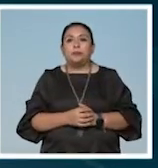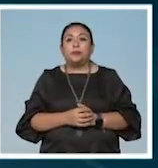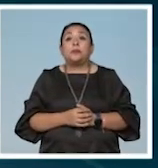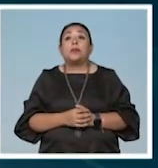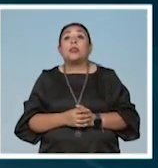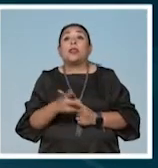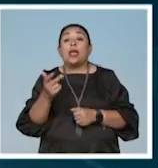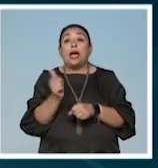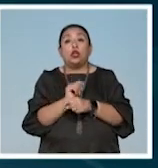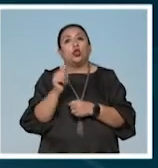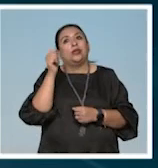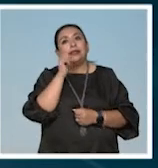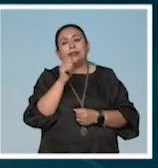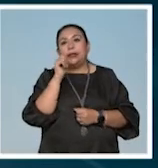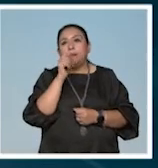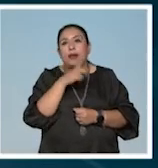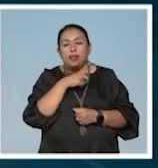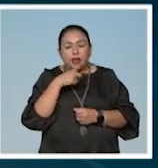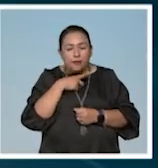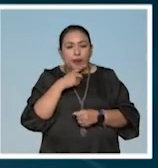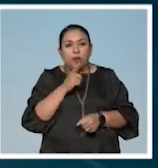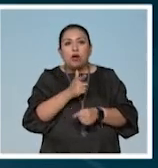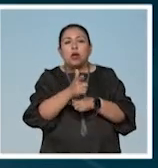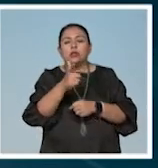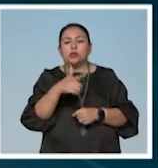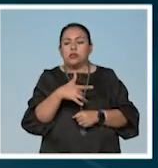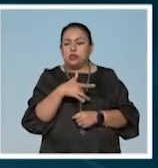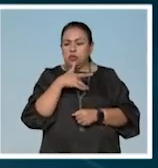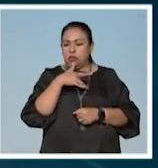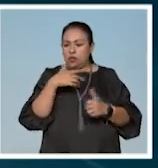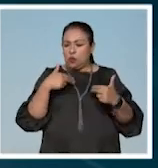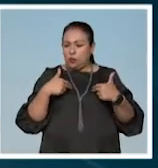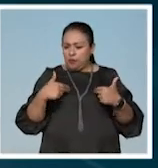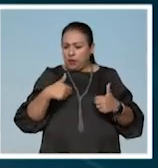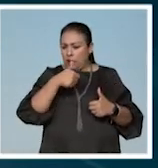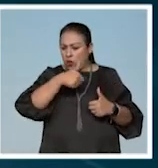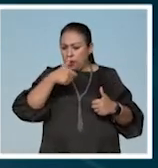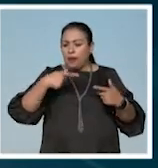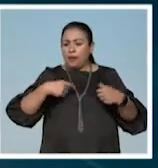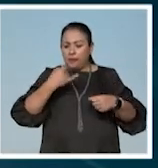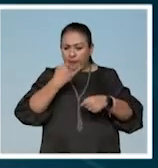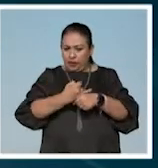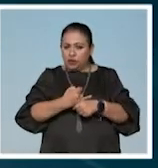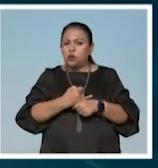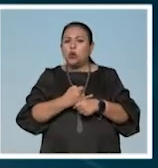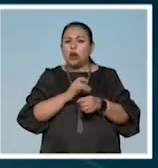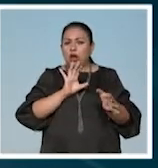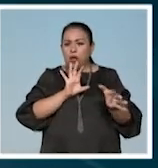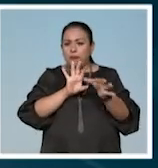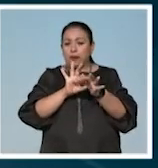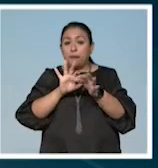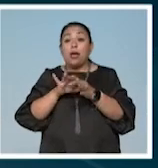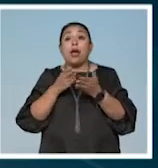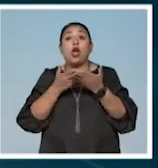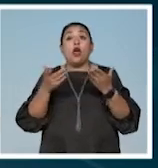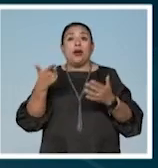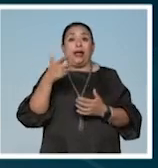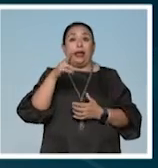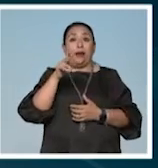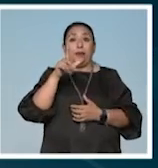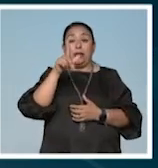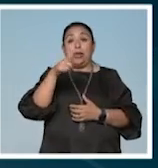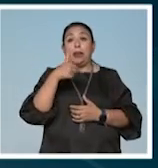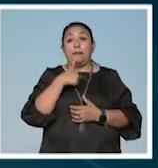los actores siempre tenemos que encontrar ese sentido humano que tiene cada uno de los personajes y en este caso con Gabriel